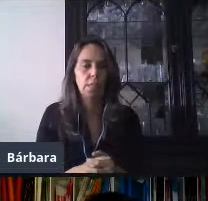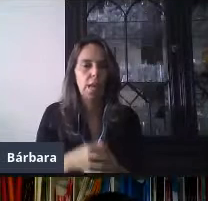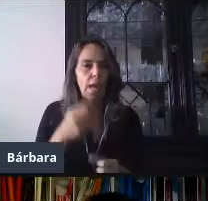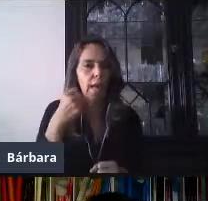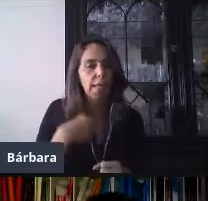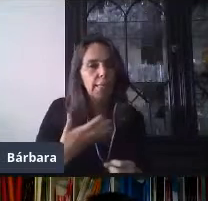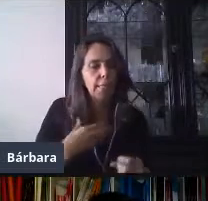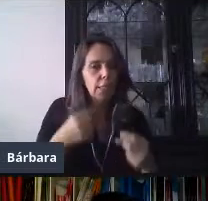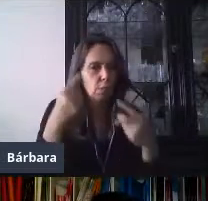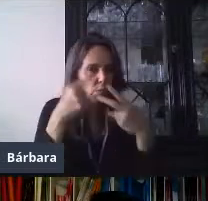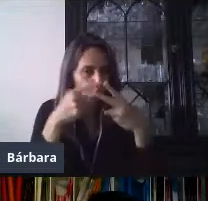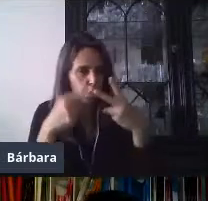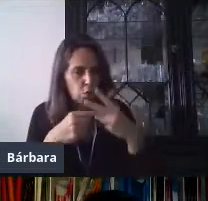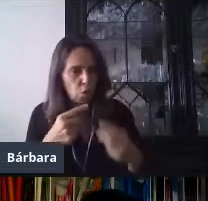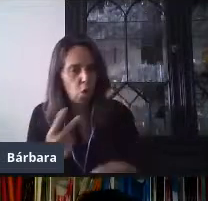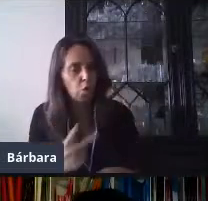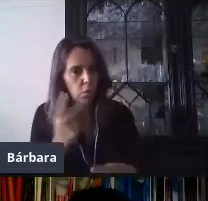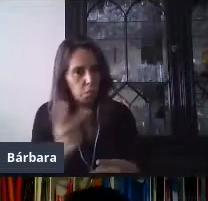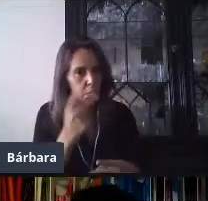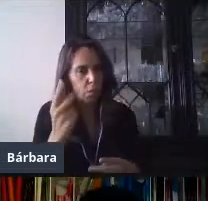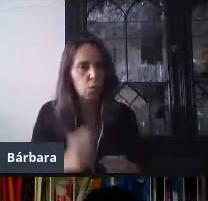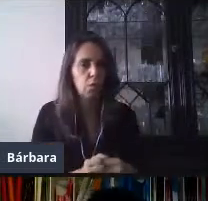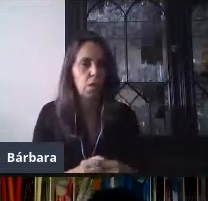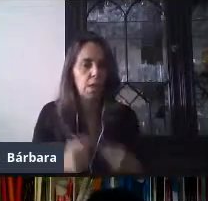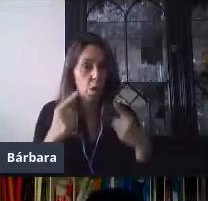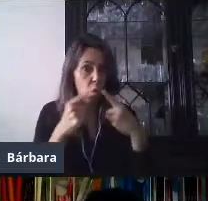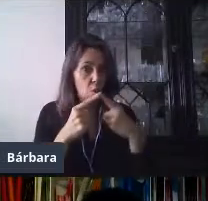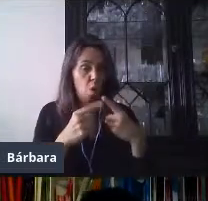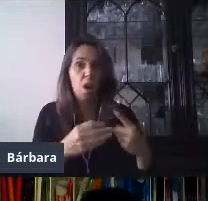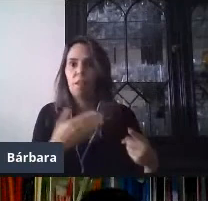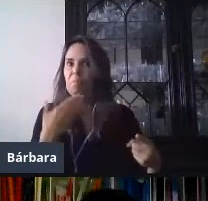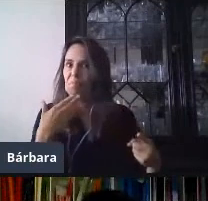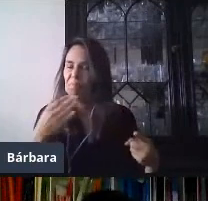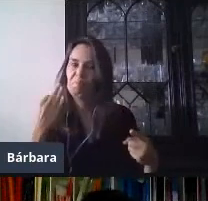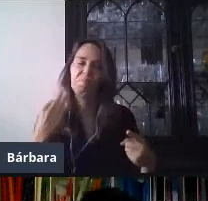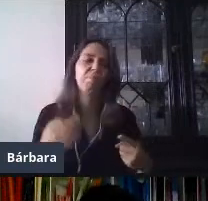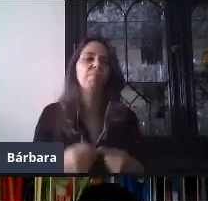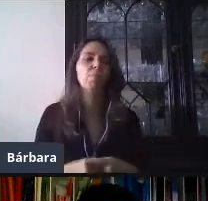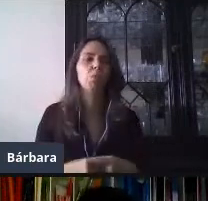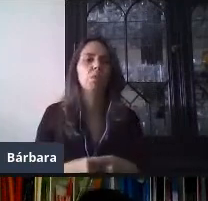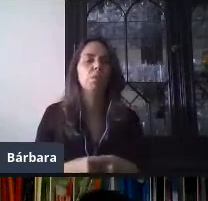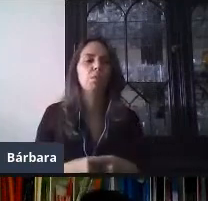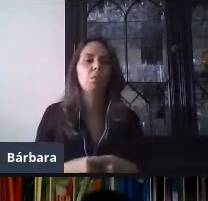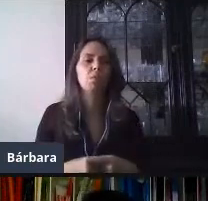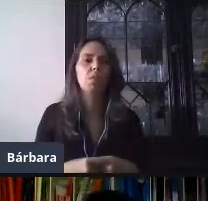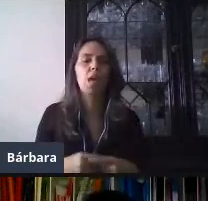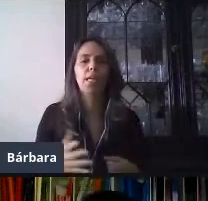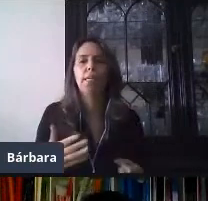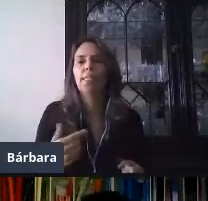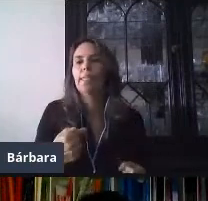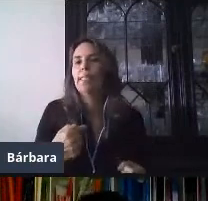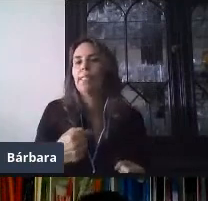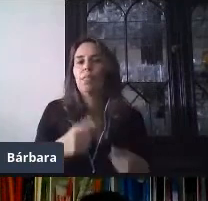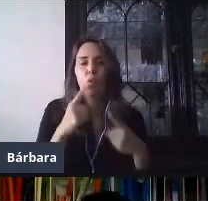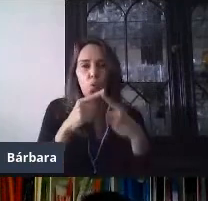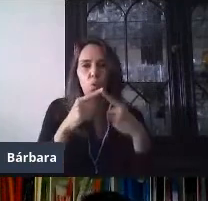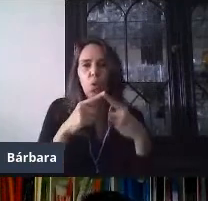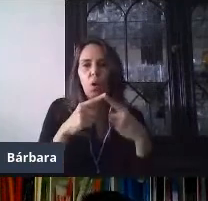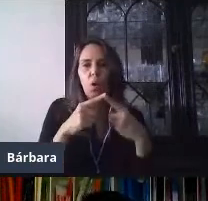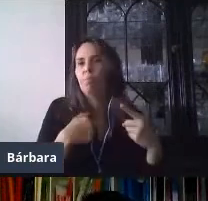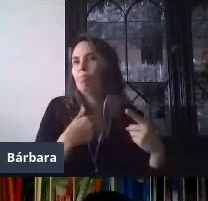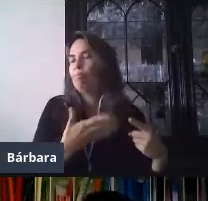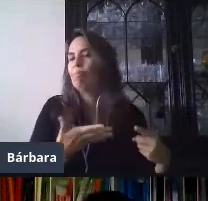rapidísimo que me gustaría terminar de contestar. Una muy buena es en el tema de, oye, ¿sabes qué? No tengo computadora, pero sí tengo mi celular.